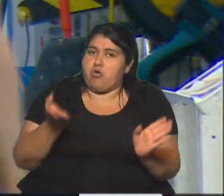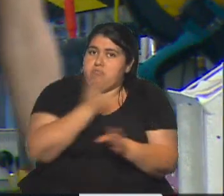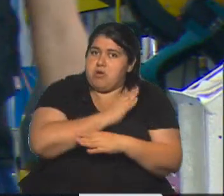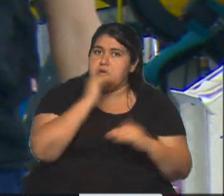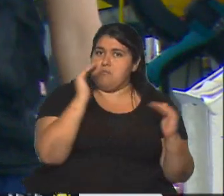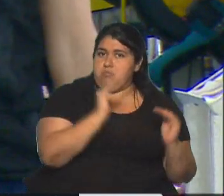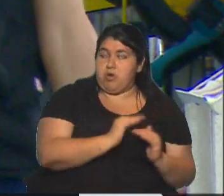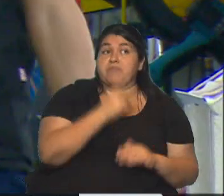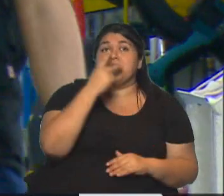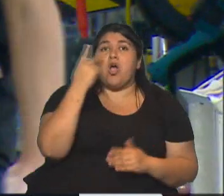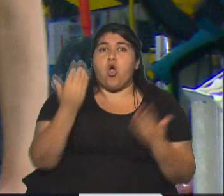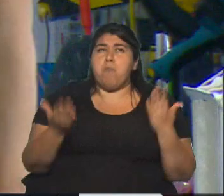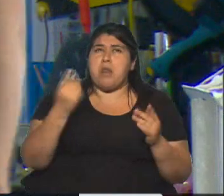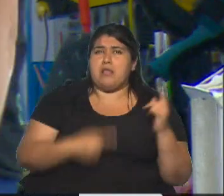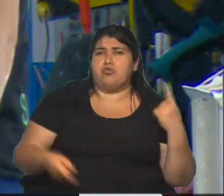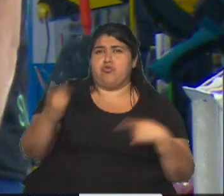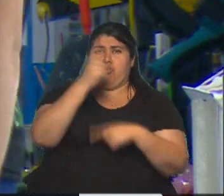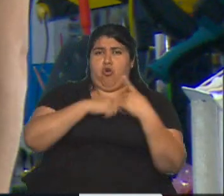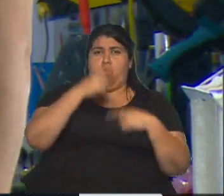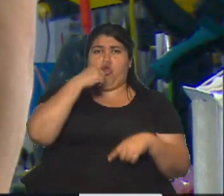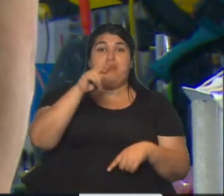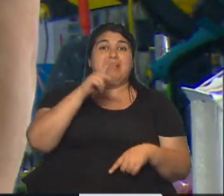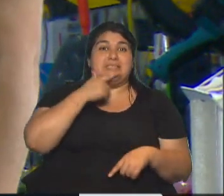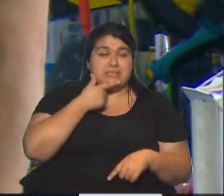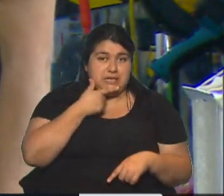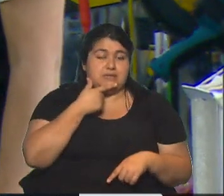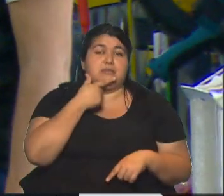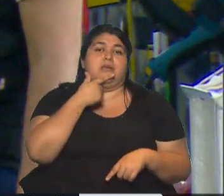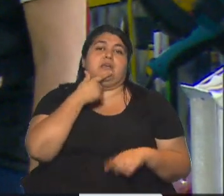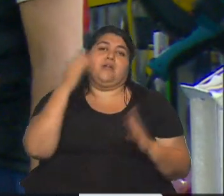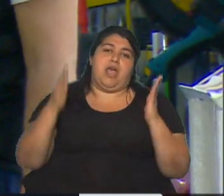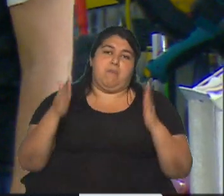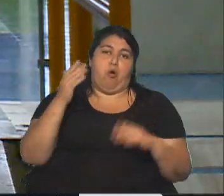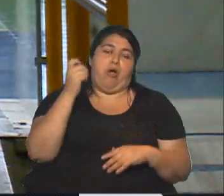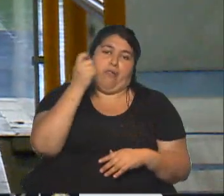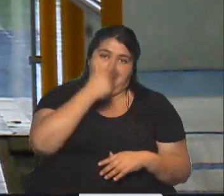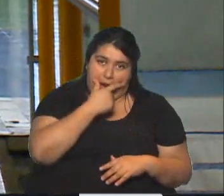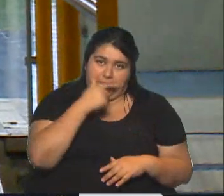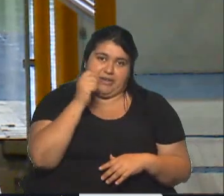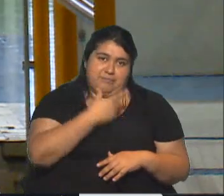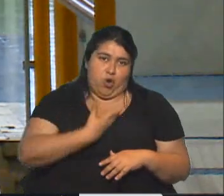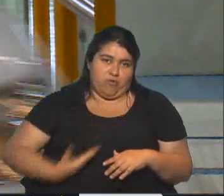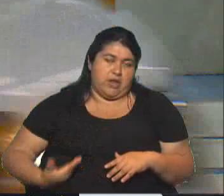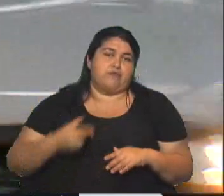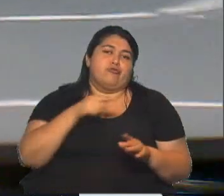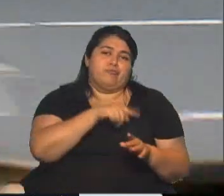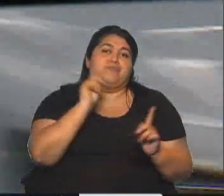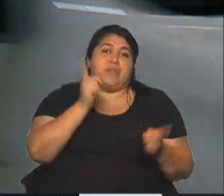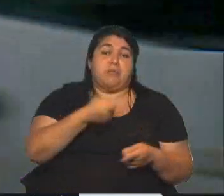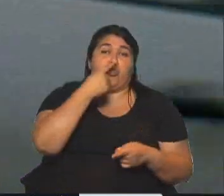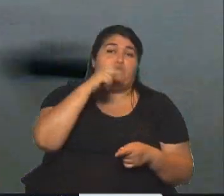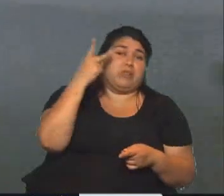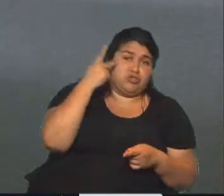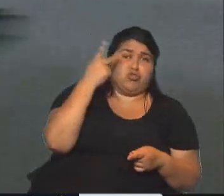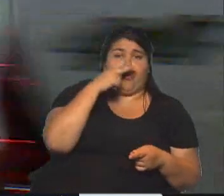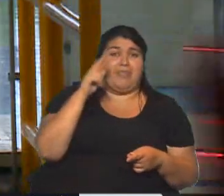el 2017, es decir, antes de las dos crisis. La crisis de Macrista. Sí, claro. Con el tema de la recesión, 2018 y 2019.